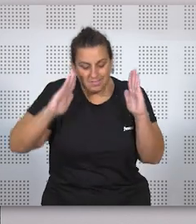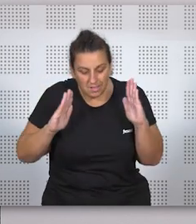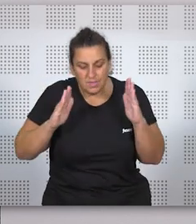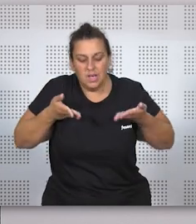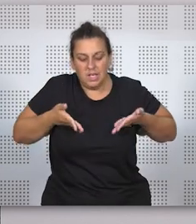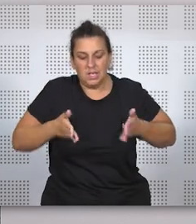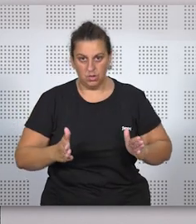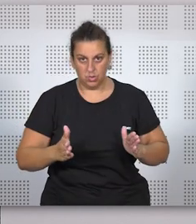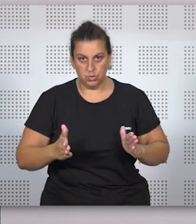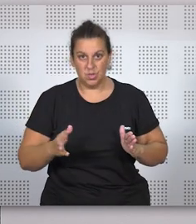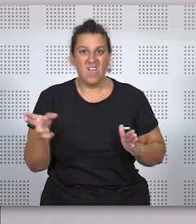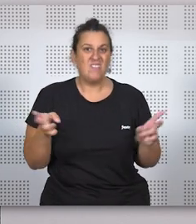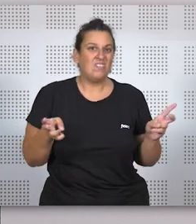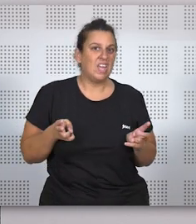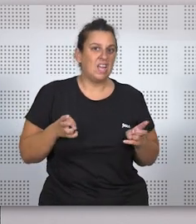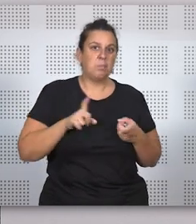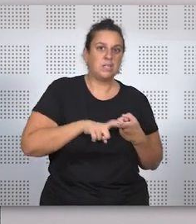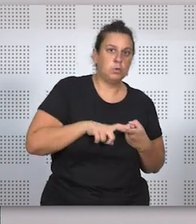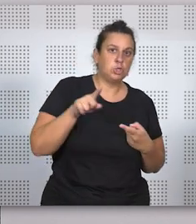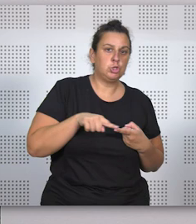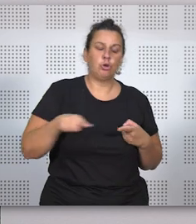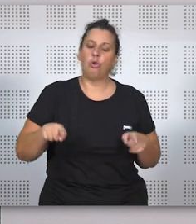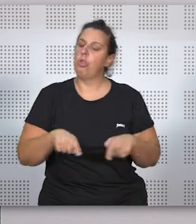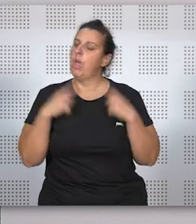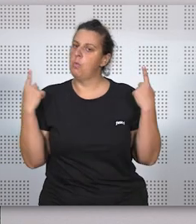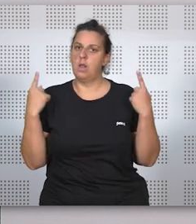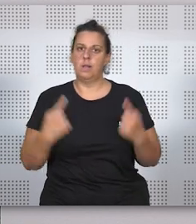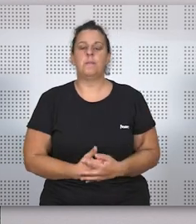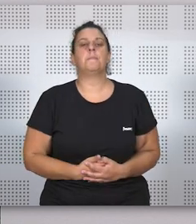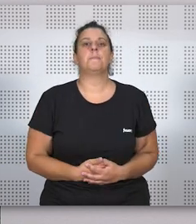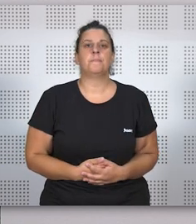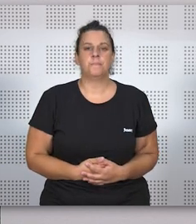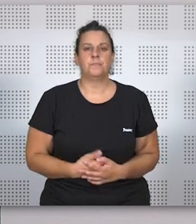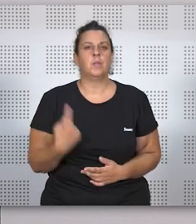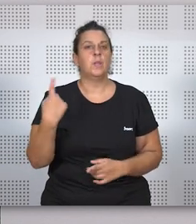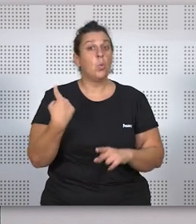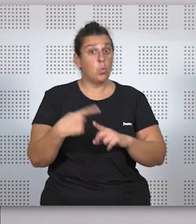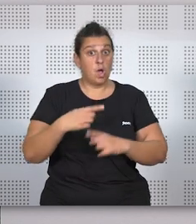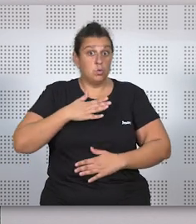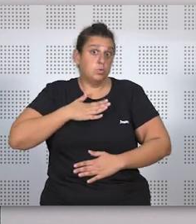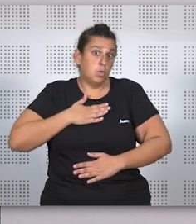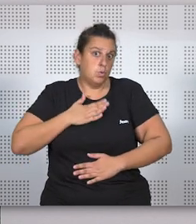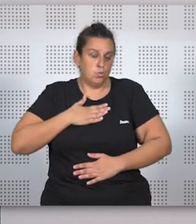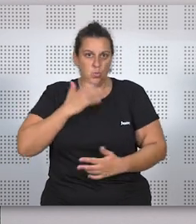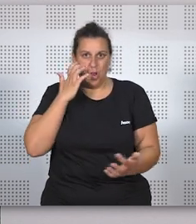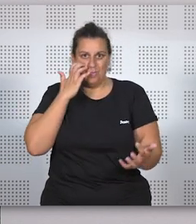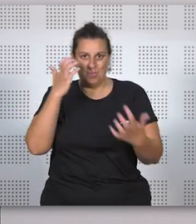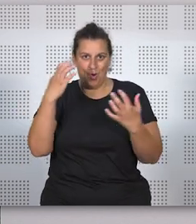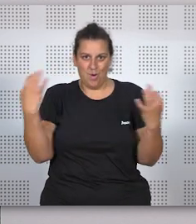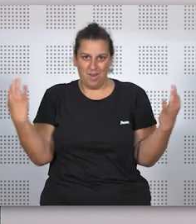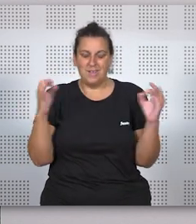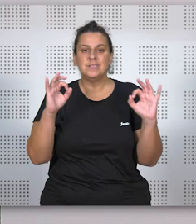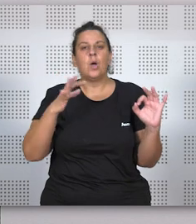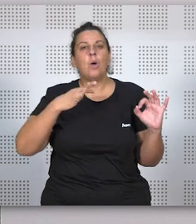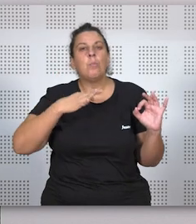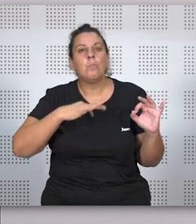los hijos, provengan del matrimonio o estén fuera del matrimonio. Y una cosa que a mí me parece muy destacable, que